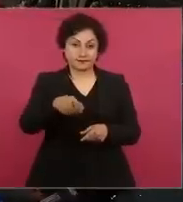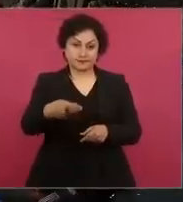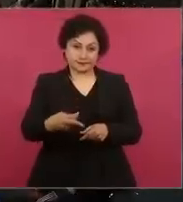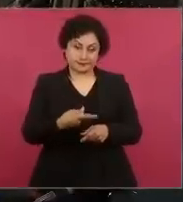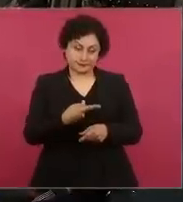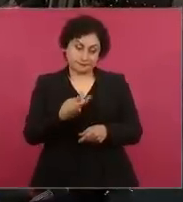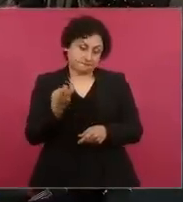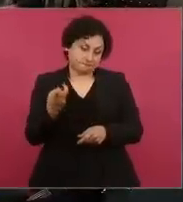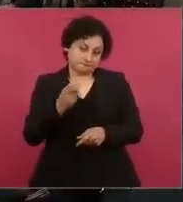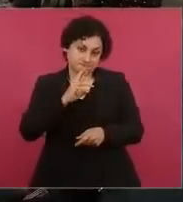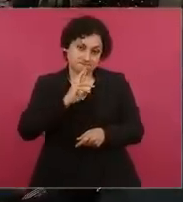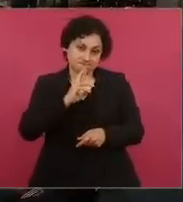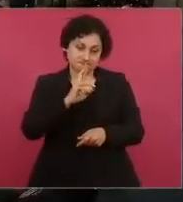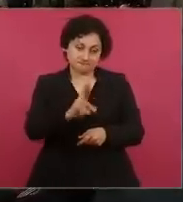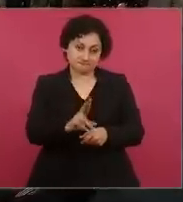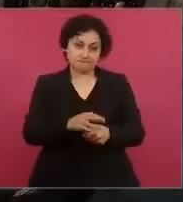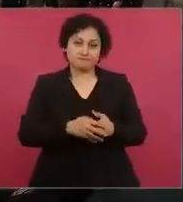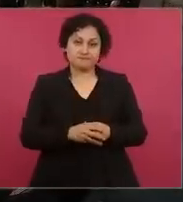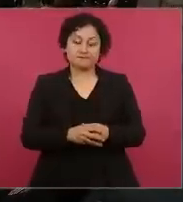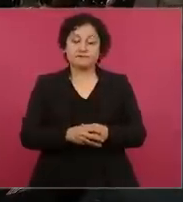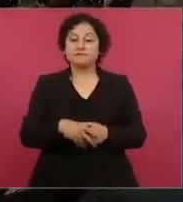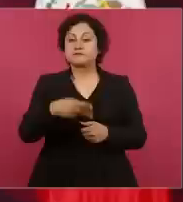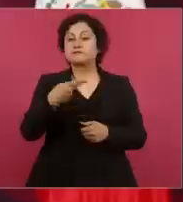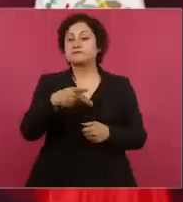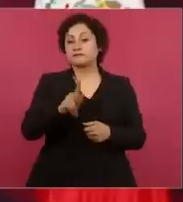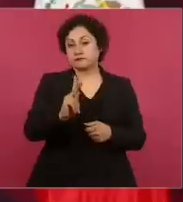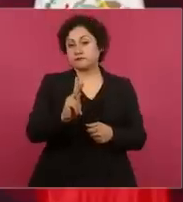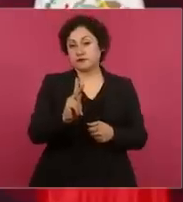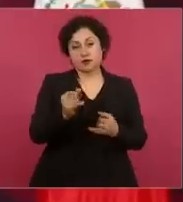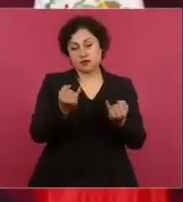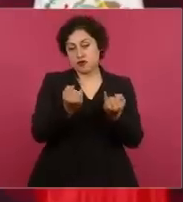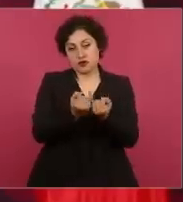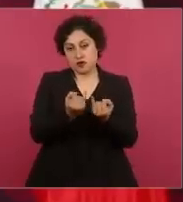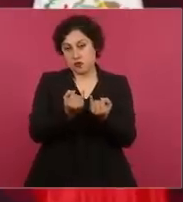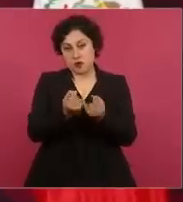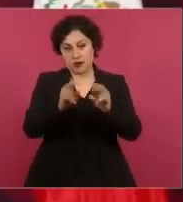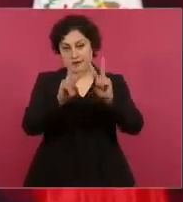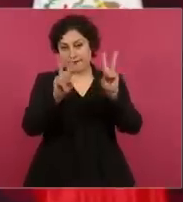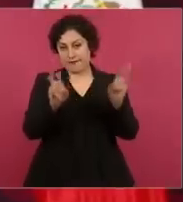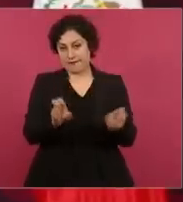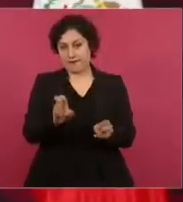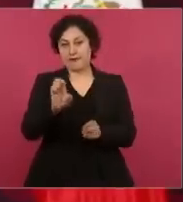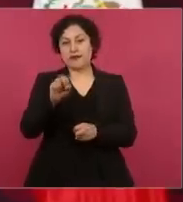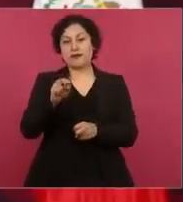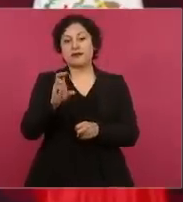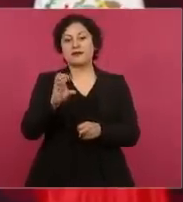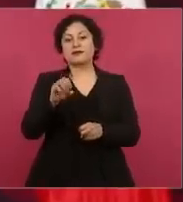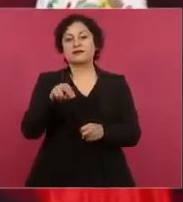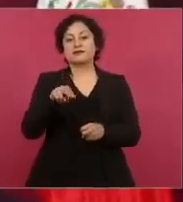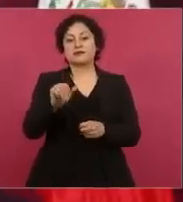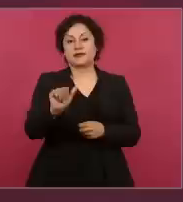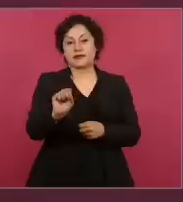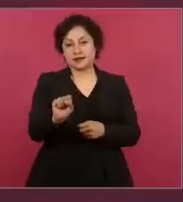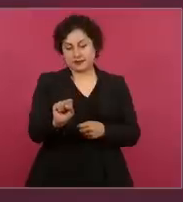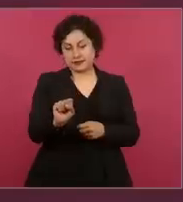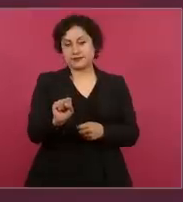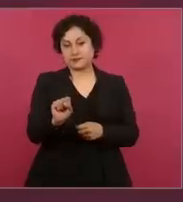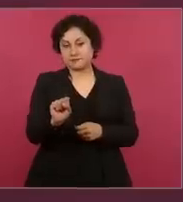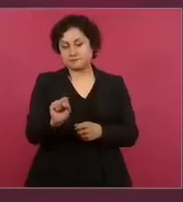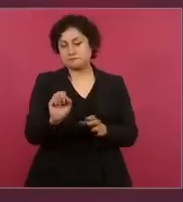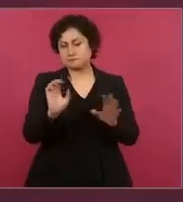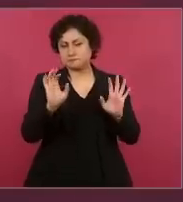así fue lo de Alejandro Encinas. Y ya se